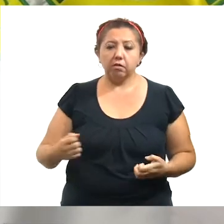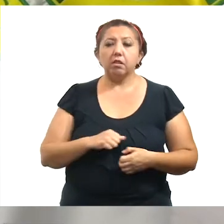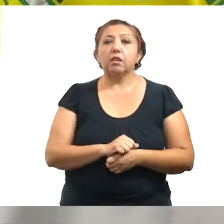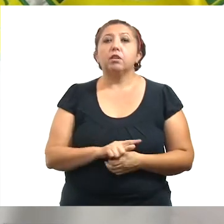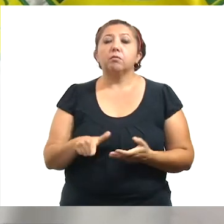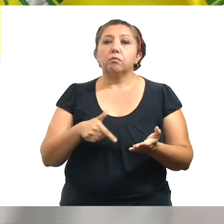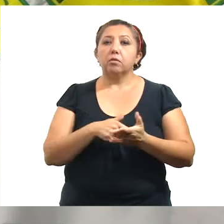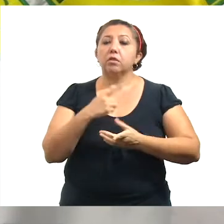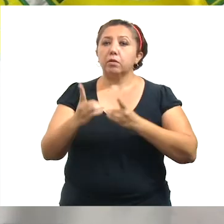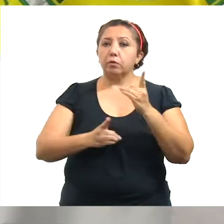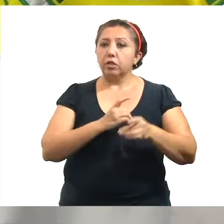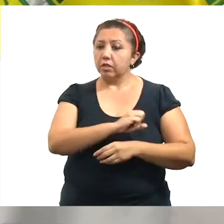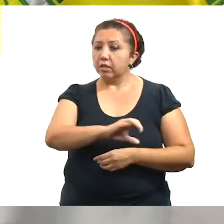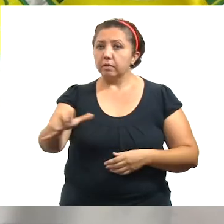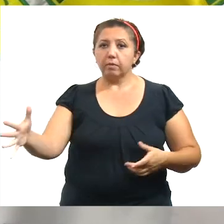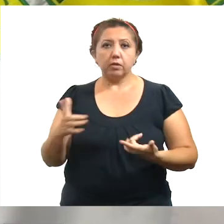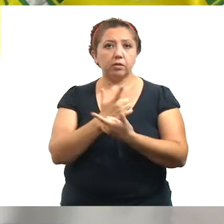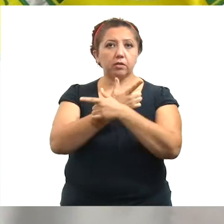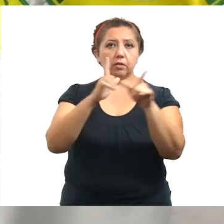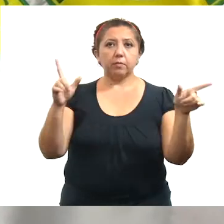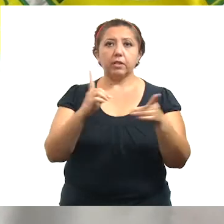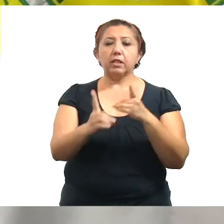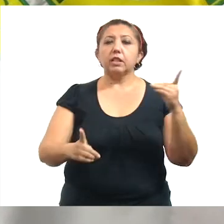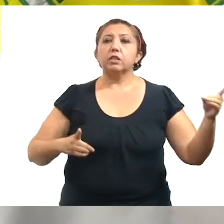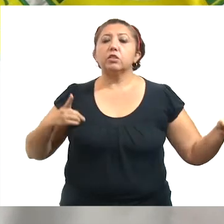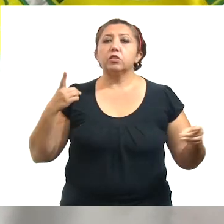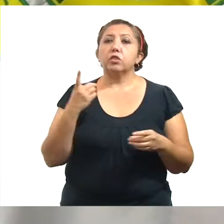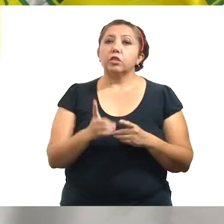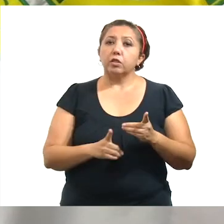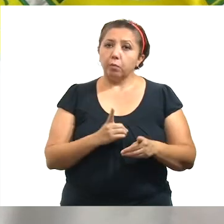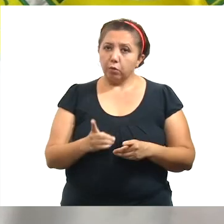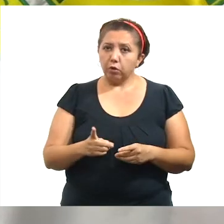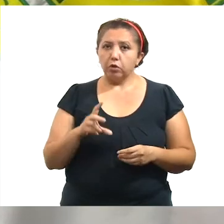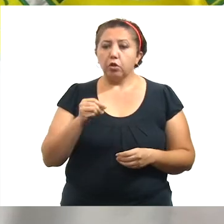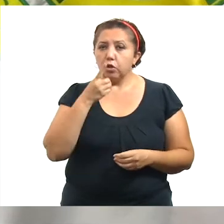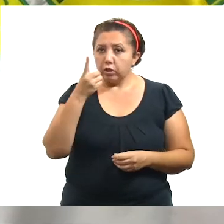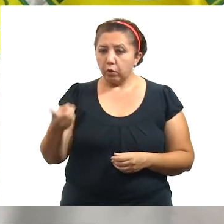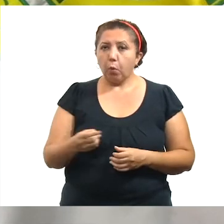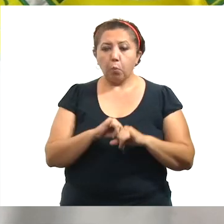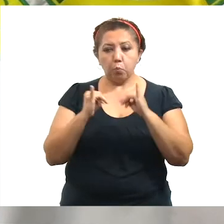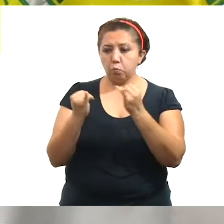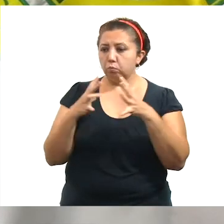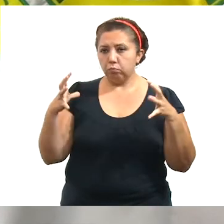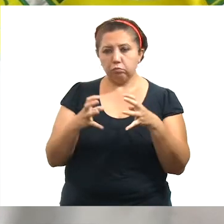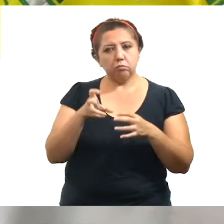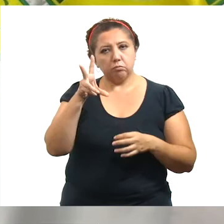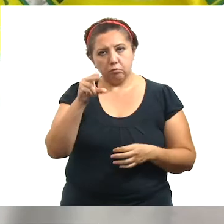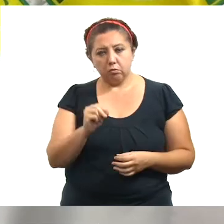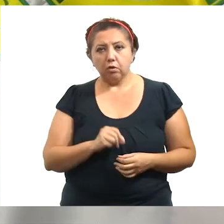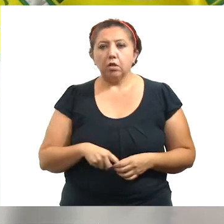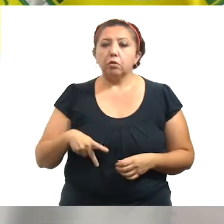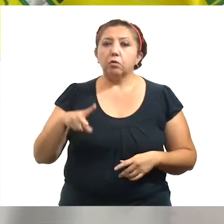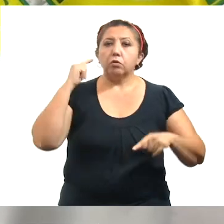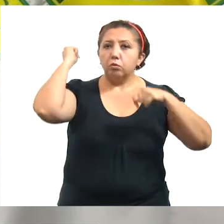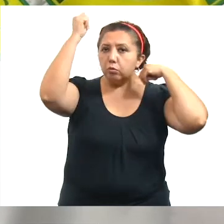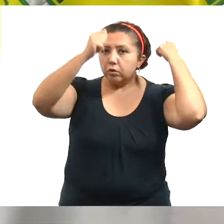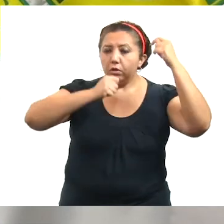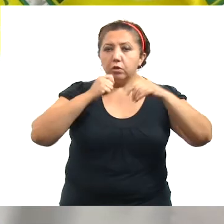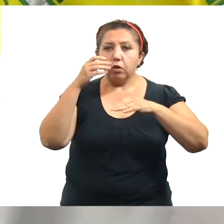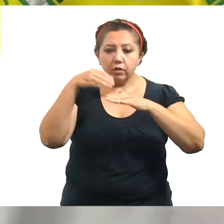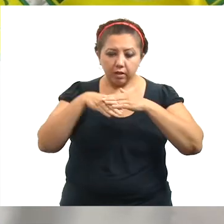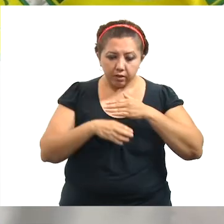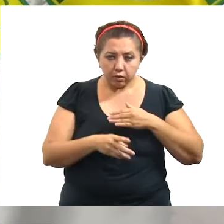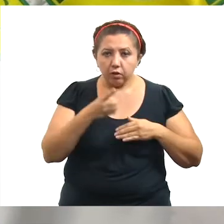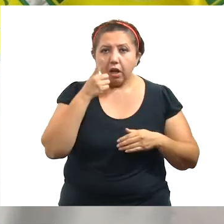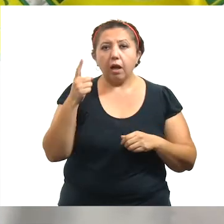centros deportivos y espacios al aire libre para el desarrollo de deportes que no sean de contacto ni de conjunto y recorridos turísticos a cenotes y